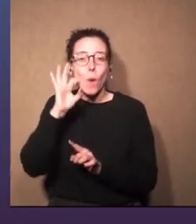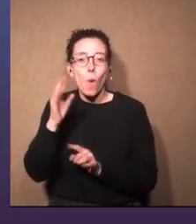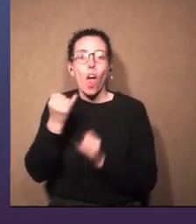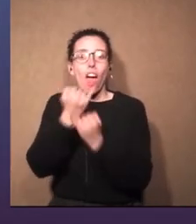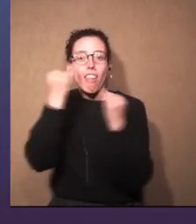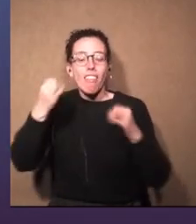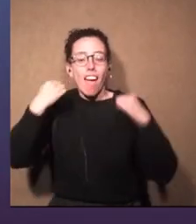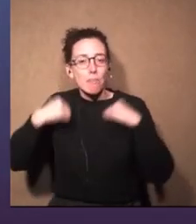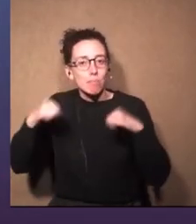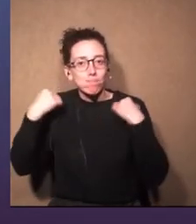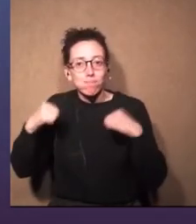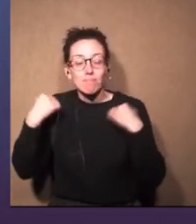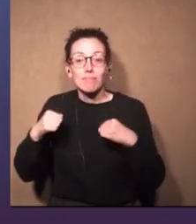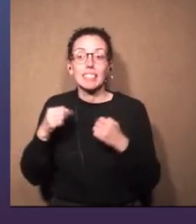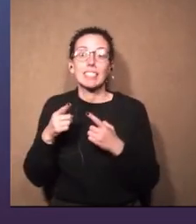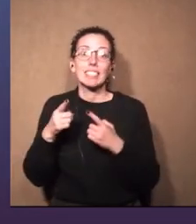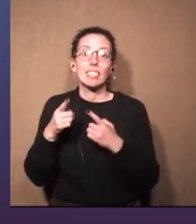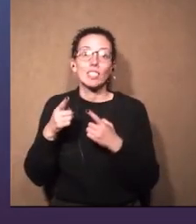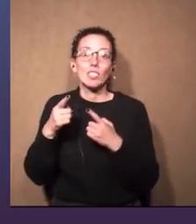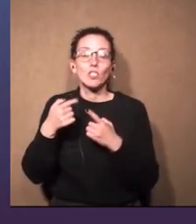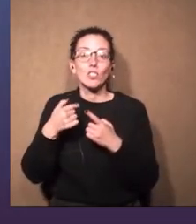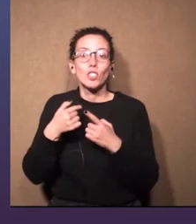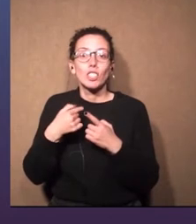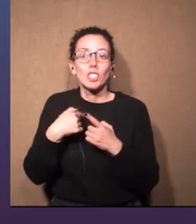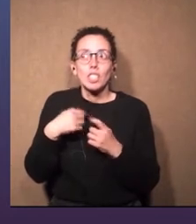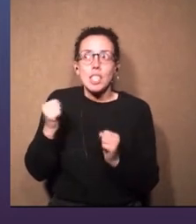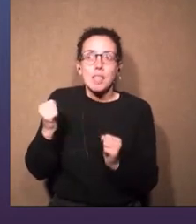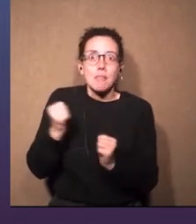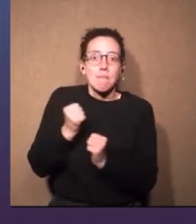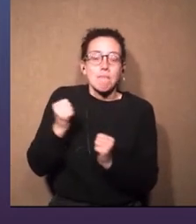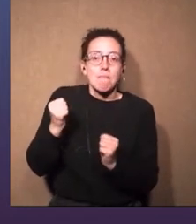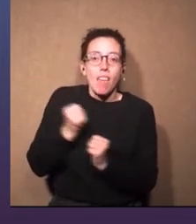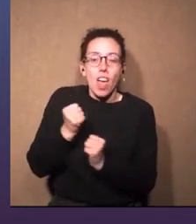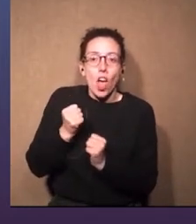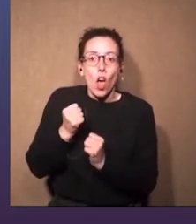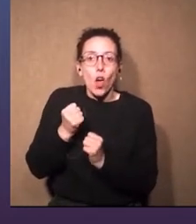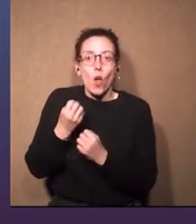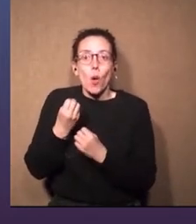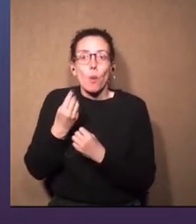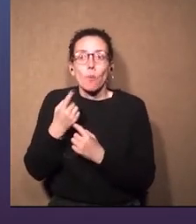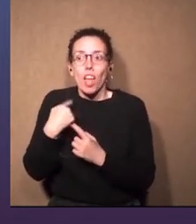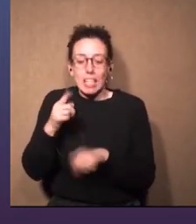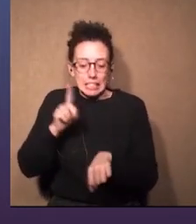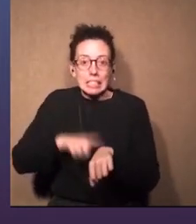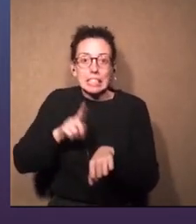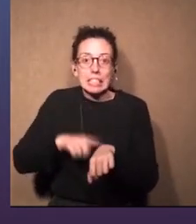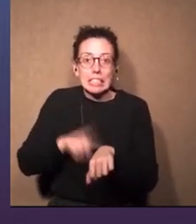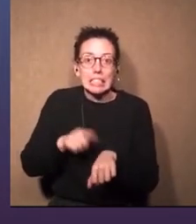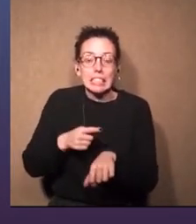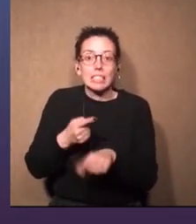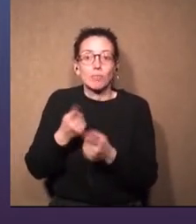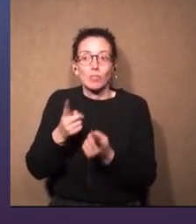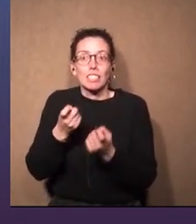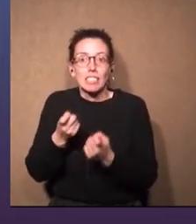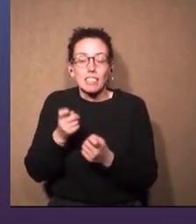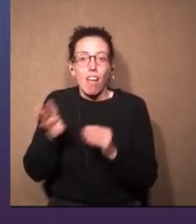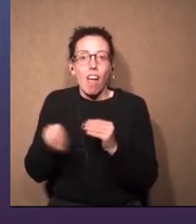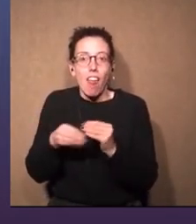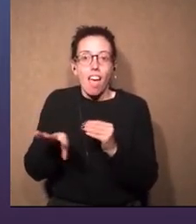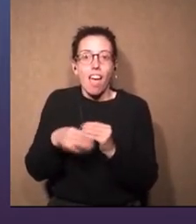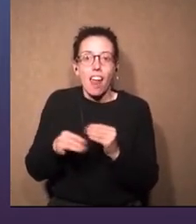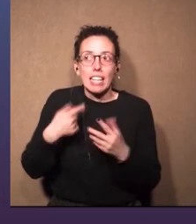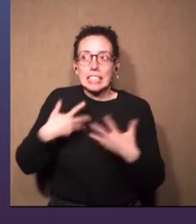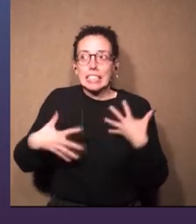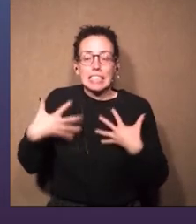los ensayos tenía miedo porque no llegábamos, no llegábamos,